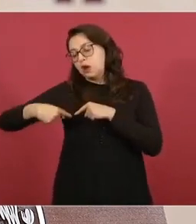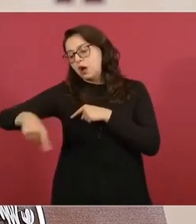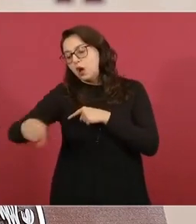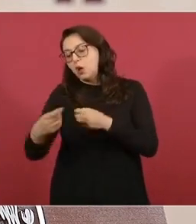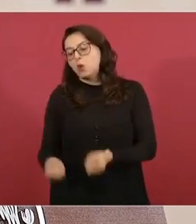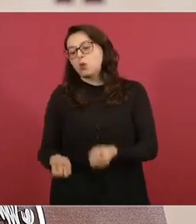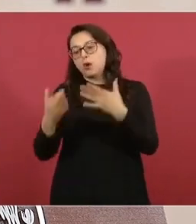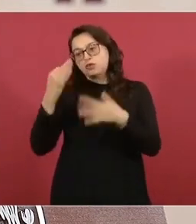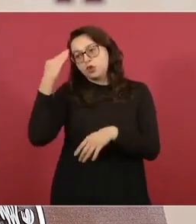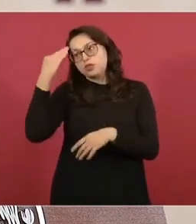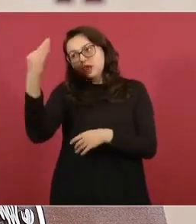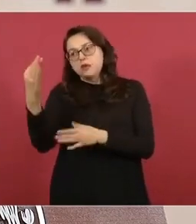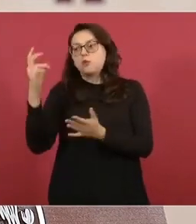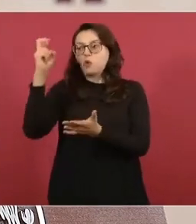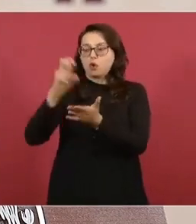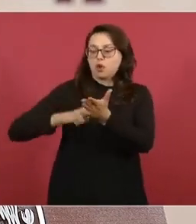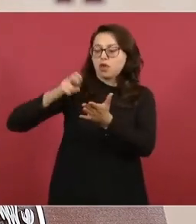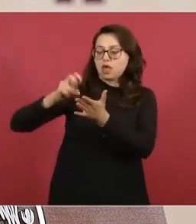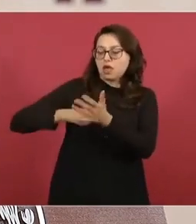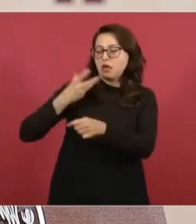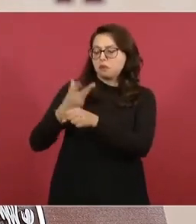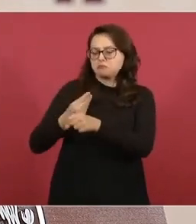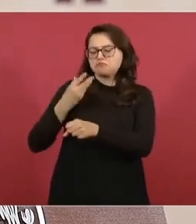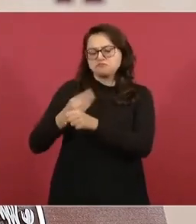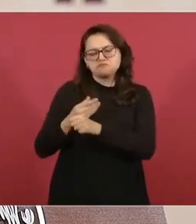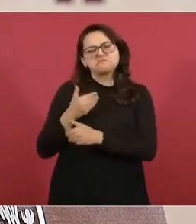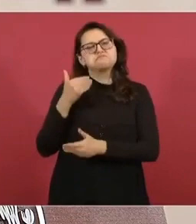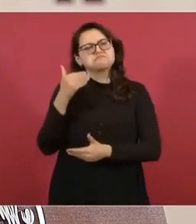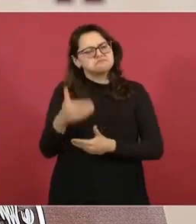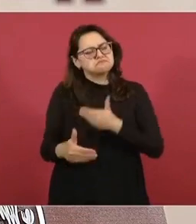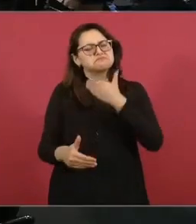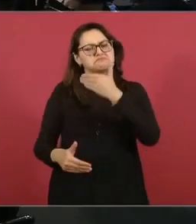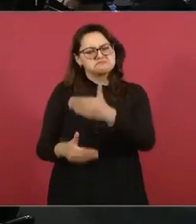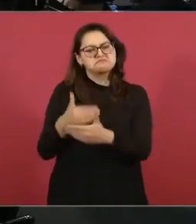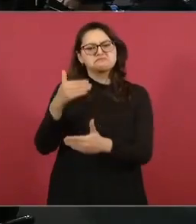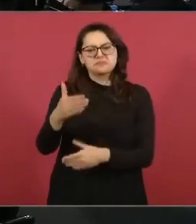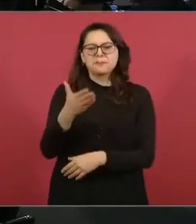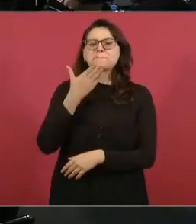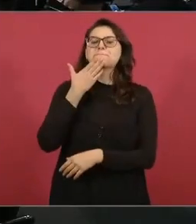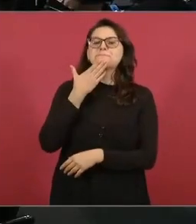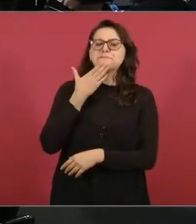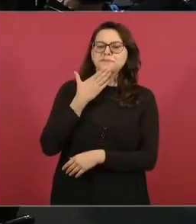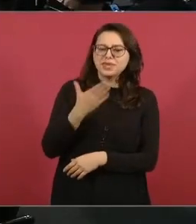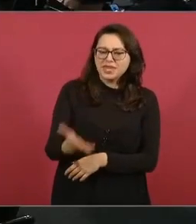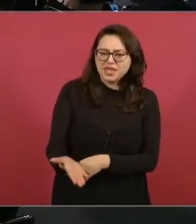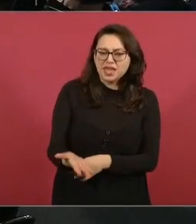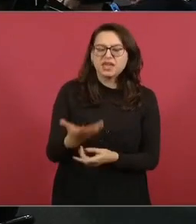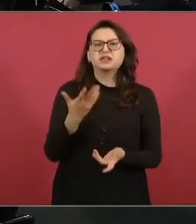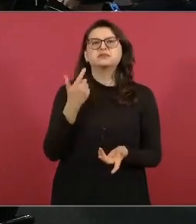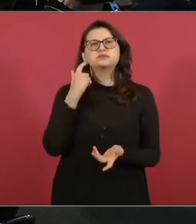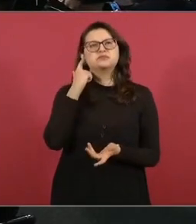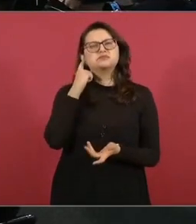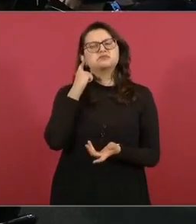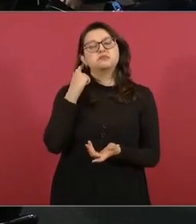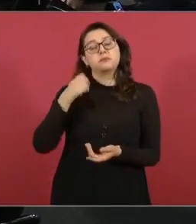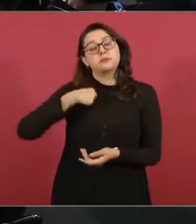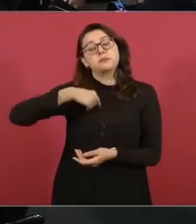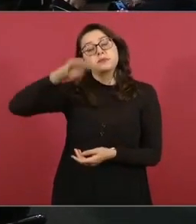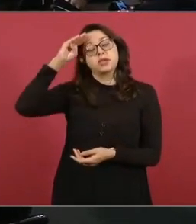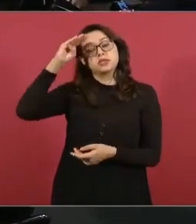y eso va muy bien estamos esperando que en estos